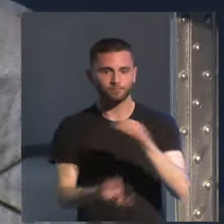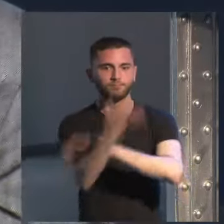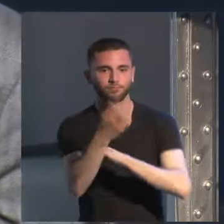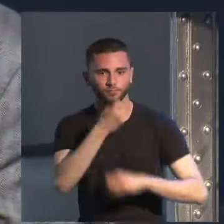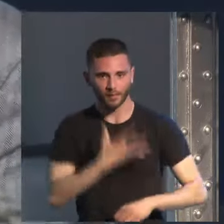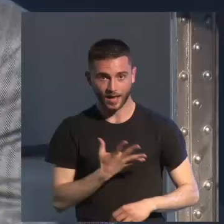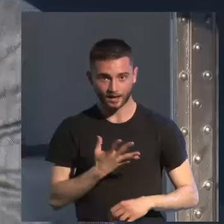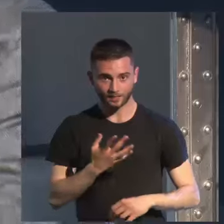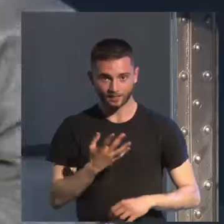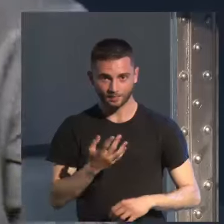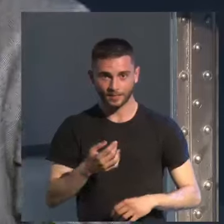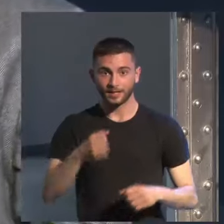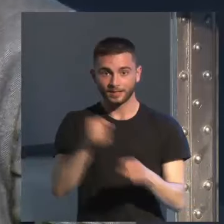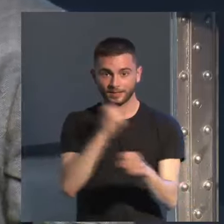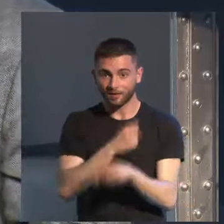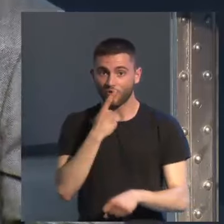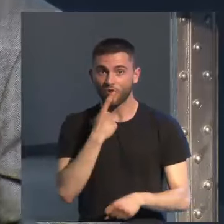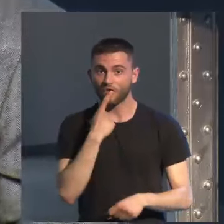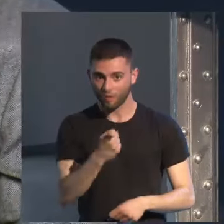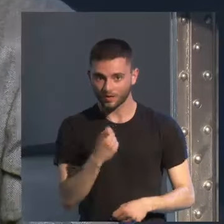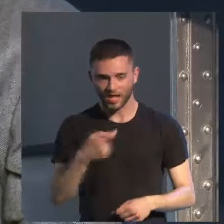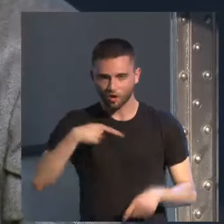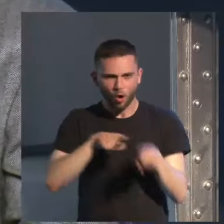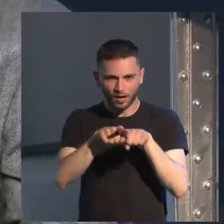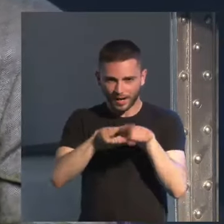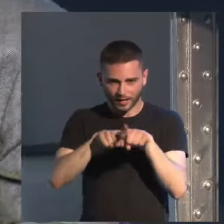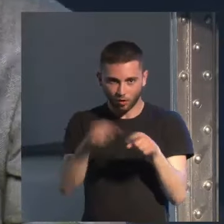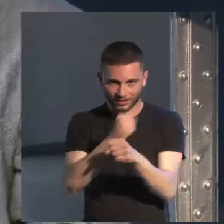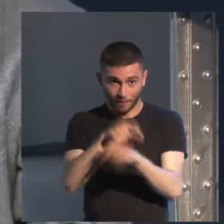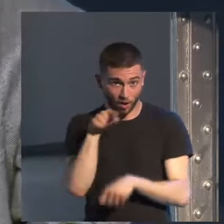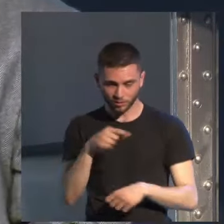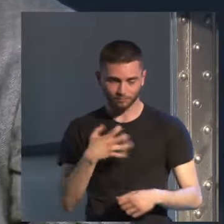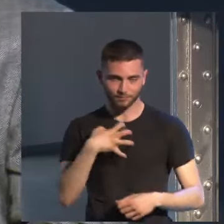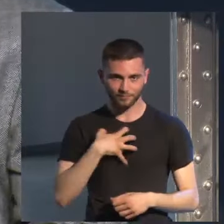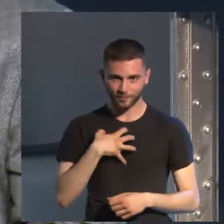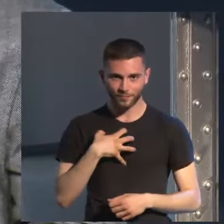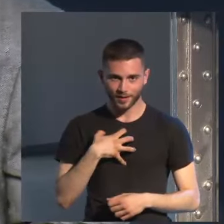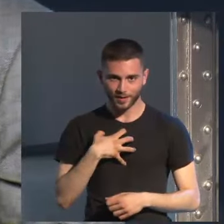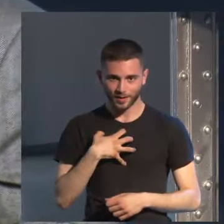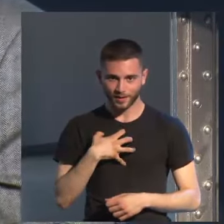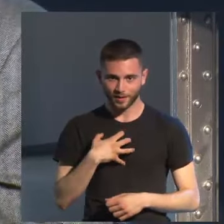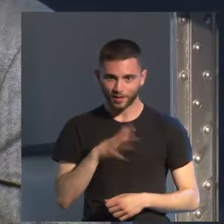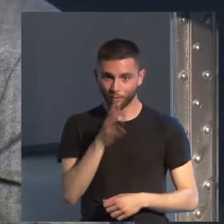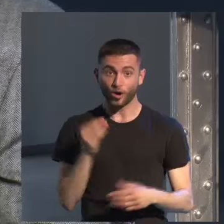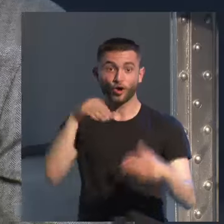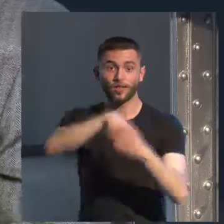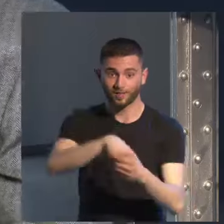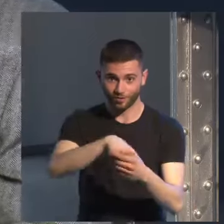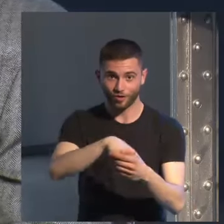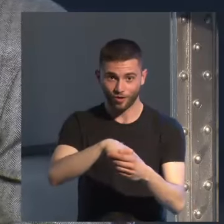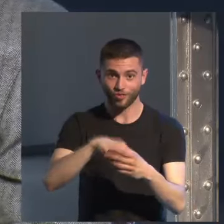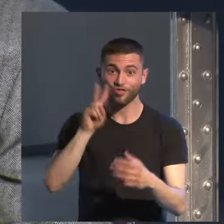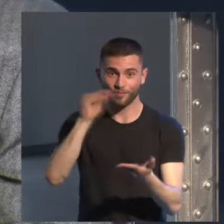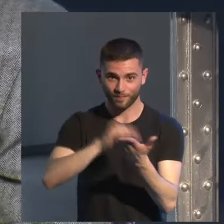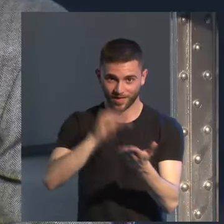a mí me cuesta mucho trabajo yo no puedo ser el crítico para nada de este trabajo primero porque estoy dentro de él por partida doble y